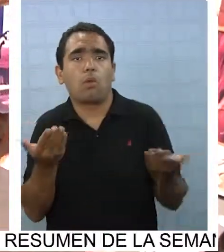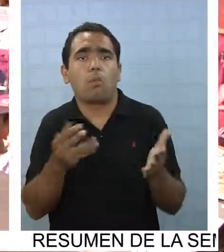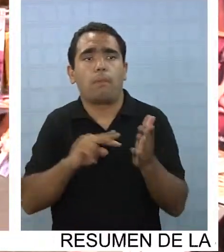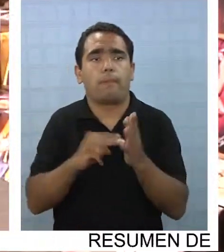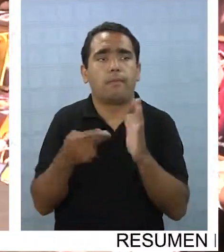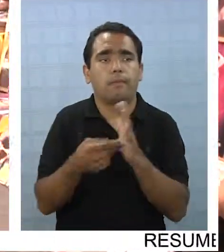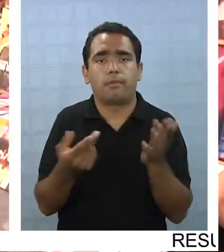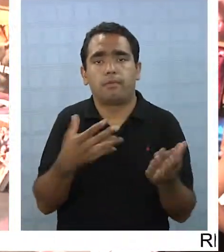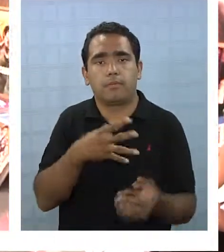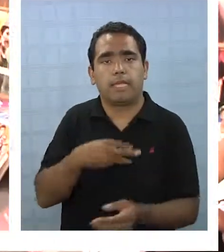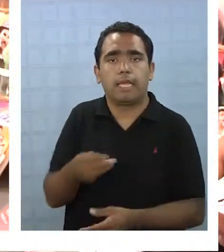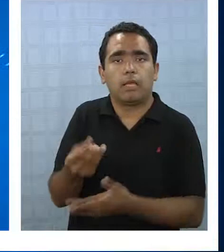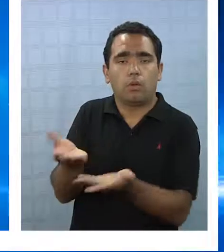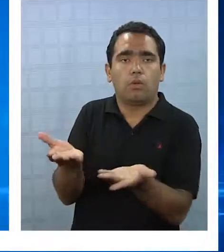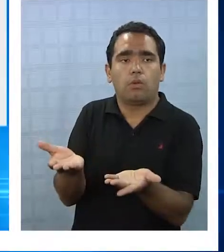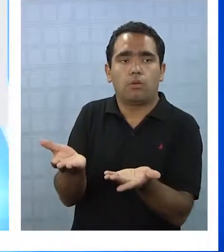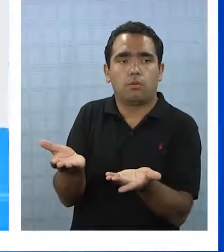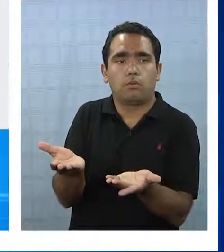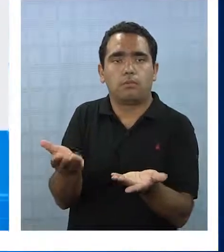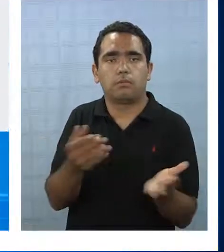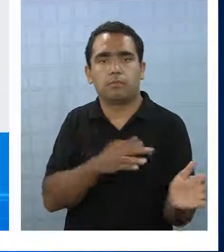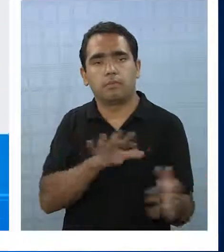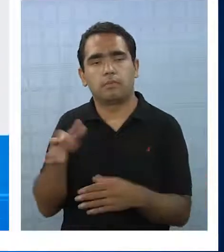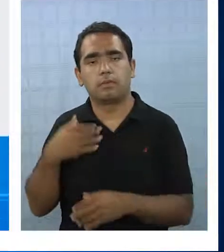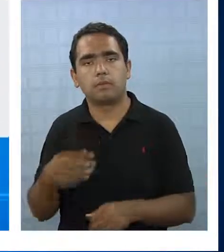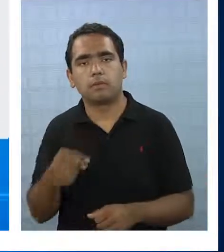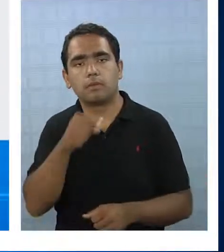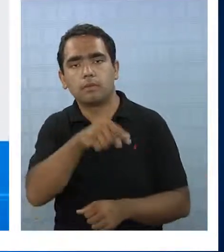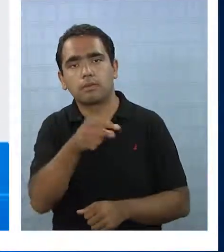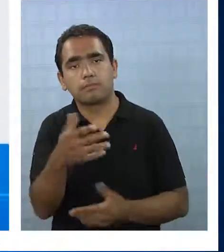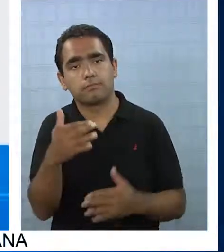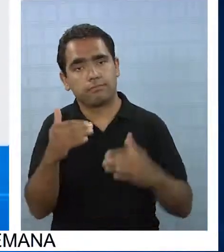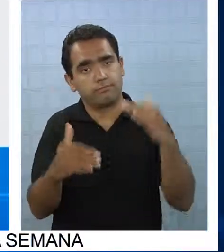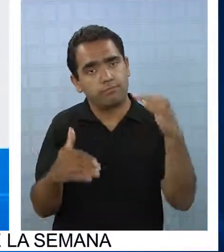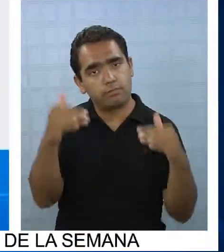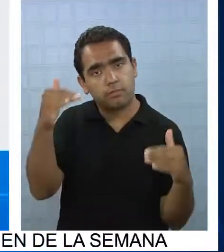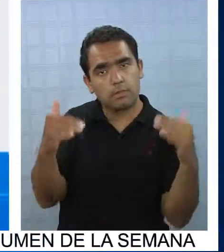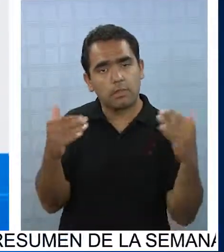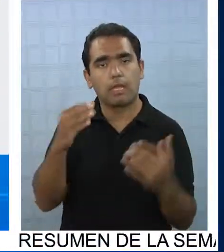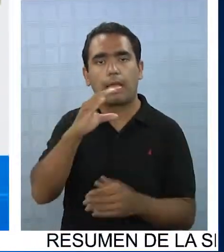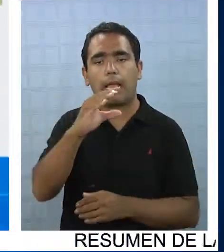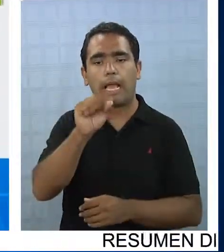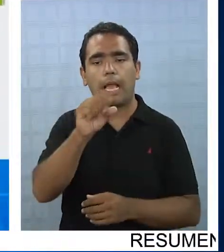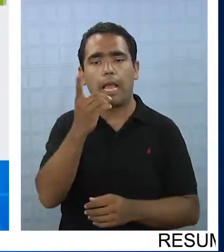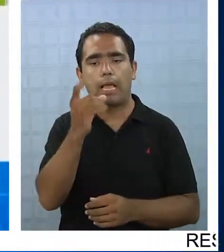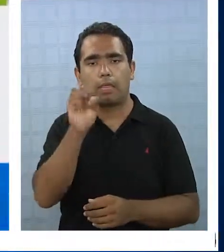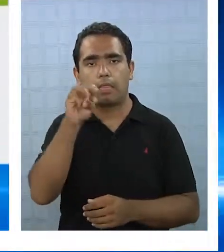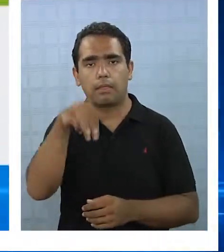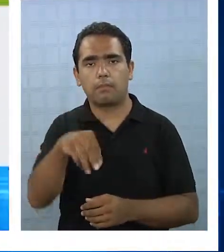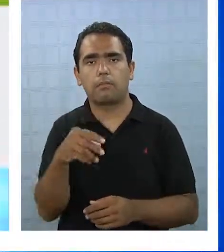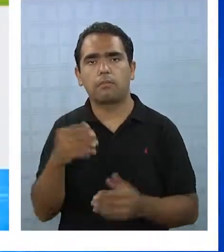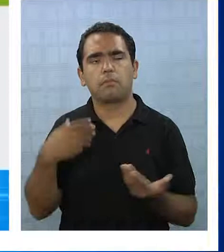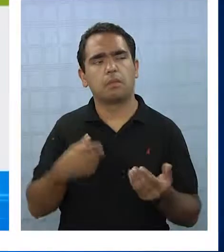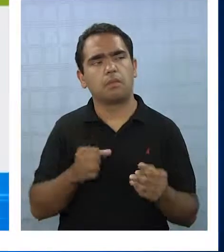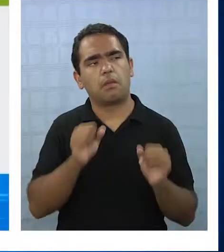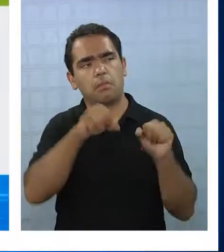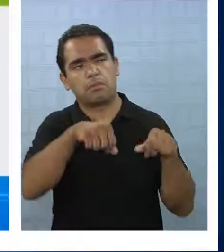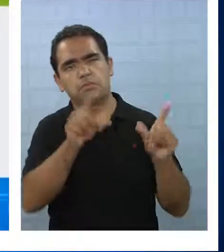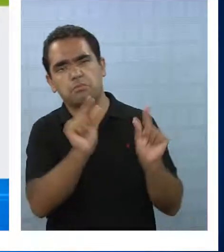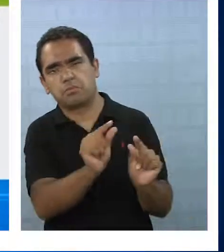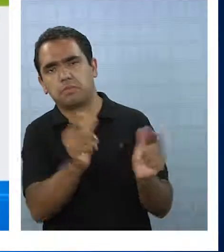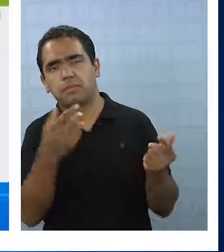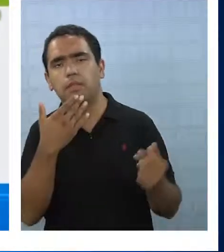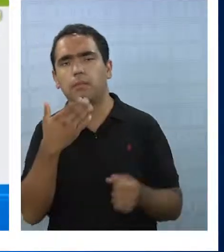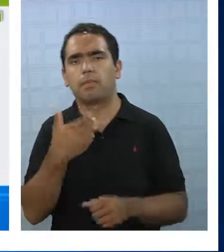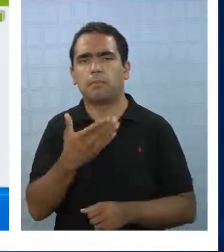tenido su hijo, si es el asunto. Un sondeo quizás semeja a lo que indica la encuesta ACADEM, baja aprobación del gobierno y de la Presidenta y